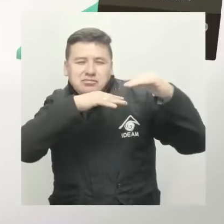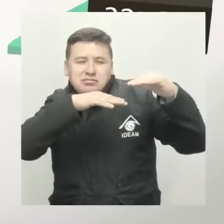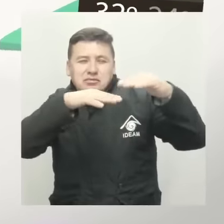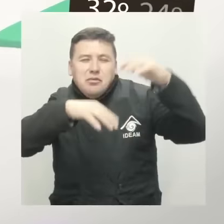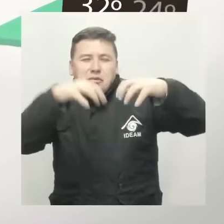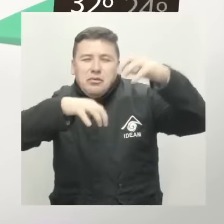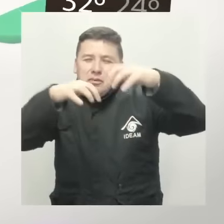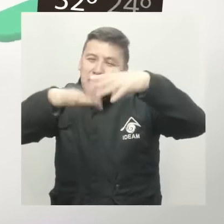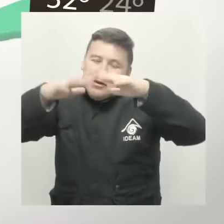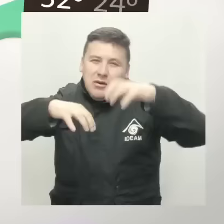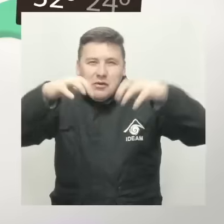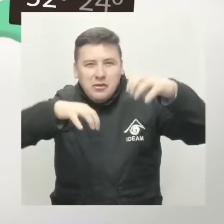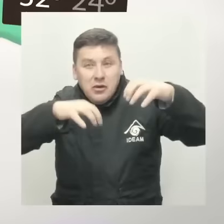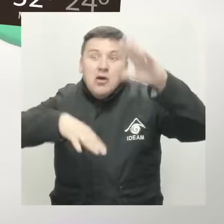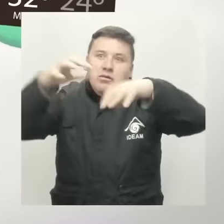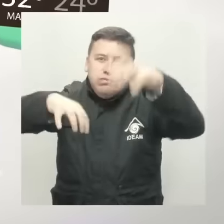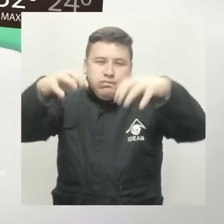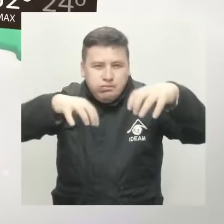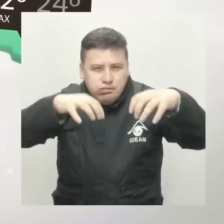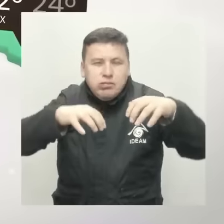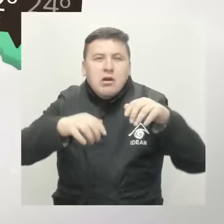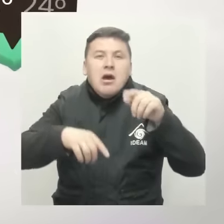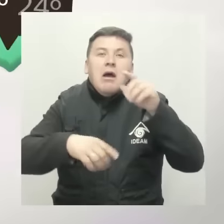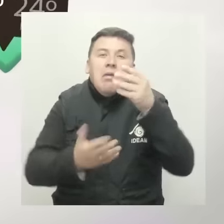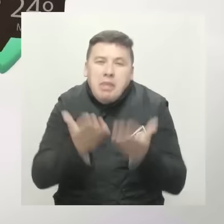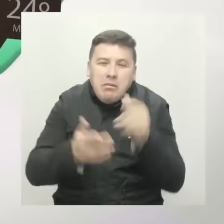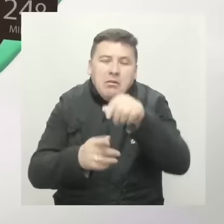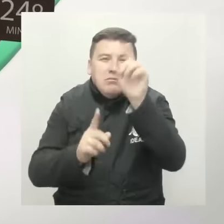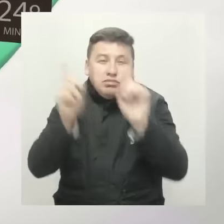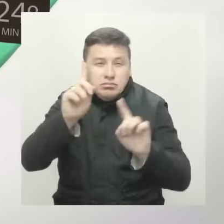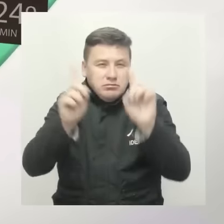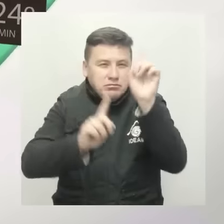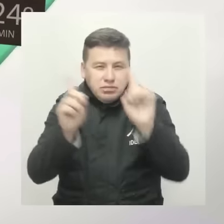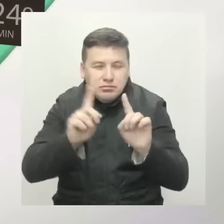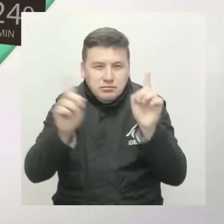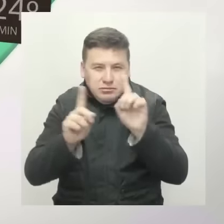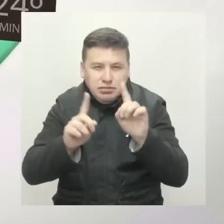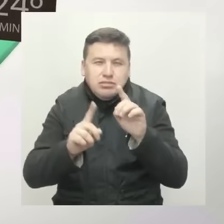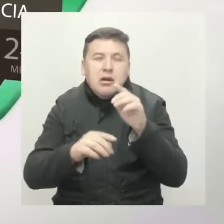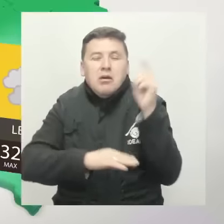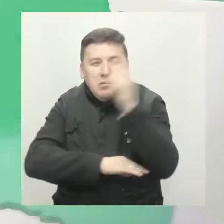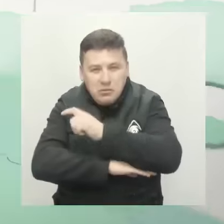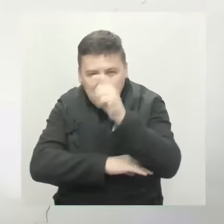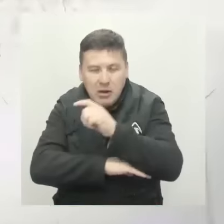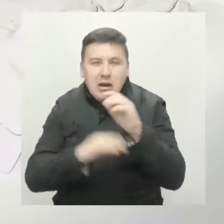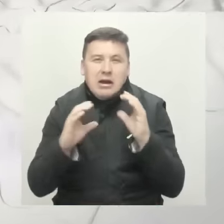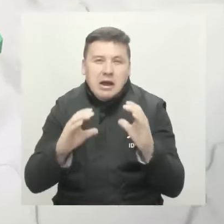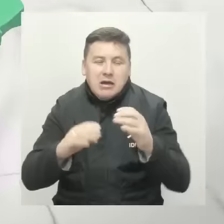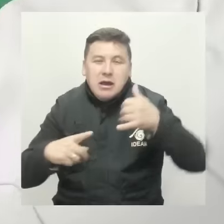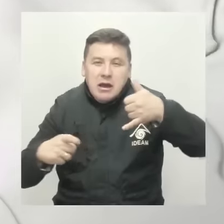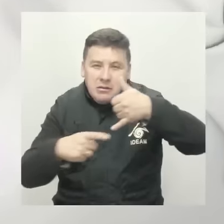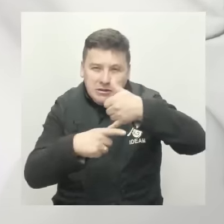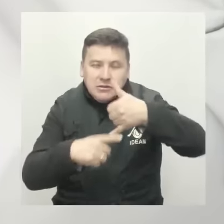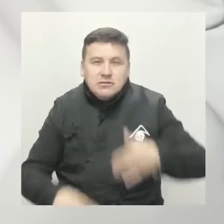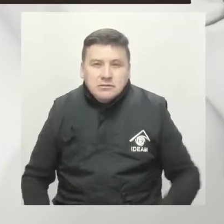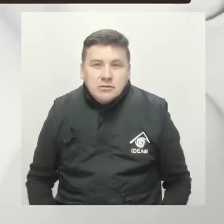lluvias de moderadas a fuertes, en algunos casos acompañadas de actividad eléctrica en sectores de Putumayo, Caquetá y Amazonas. La capital hace las